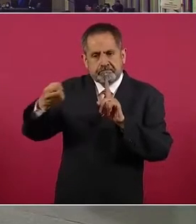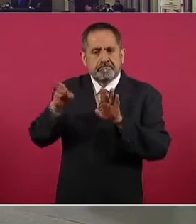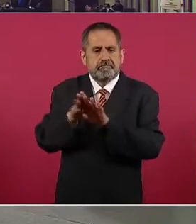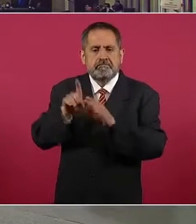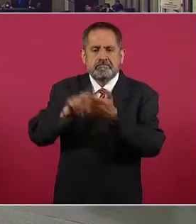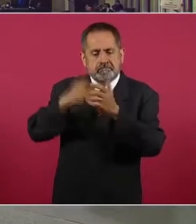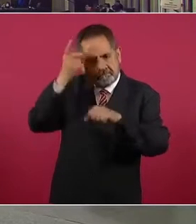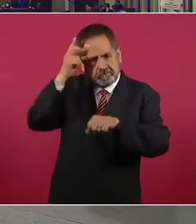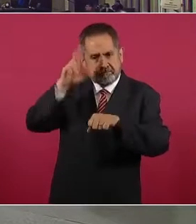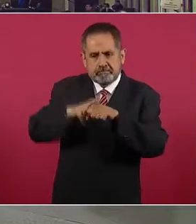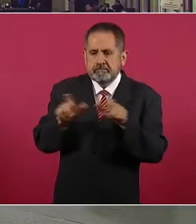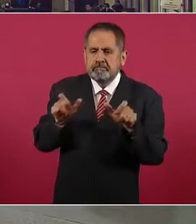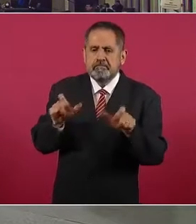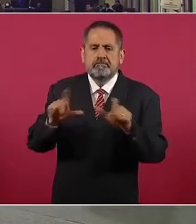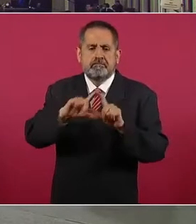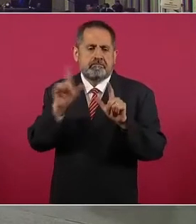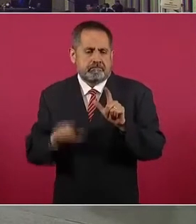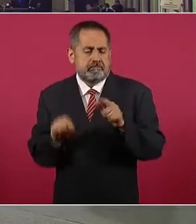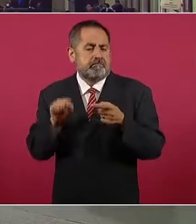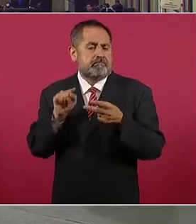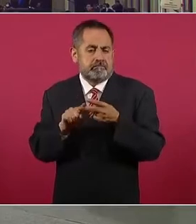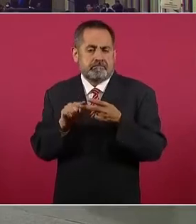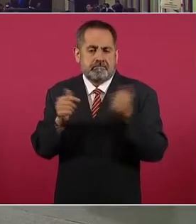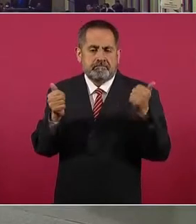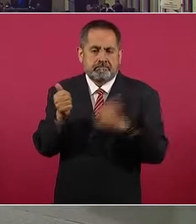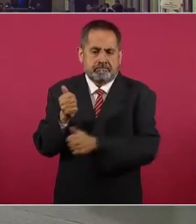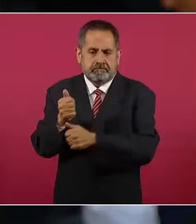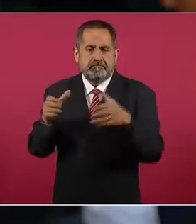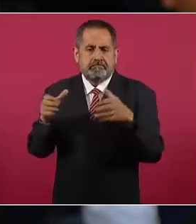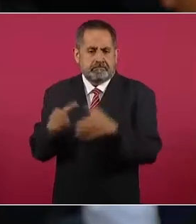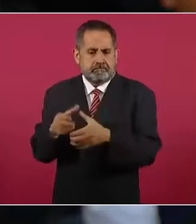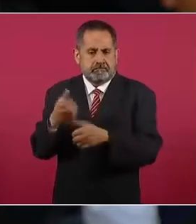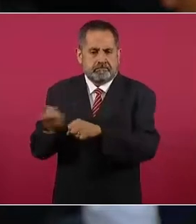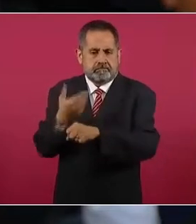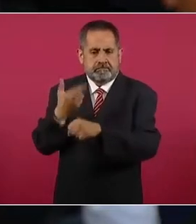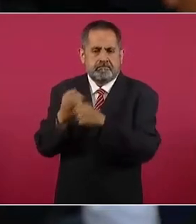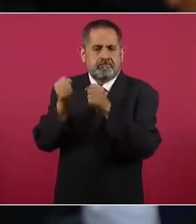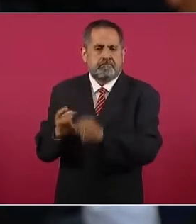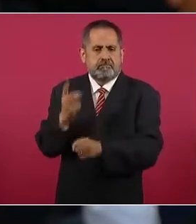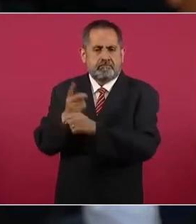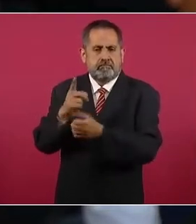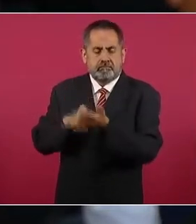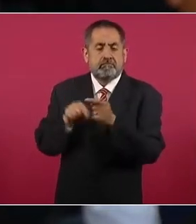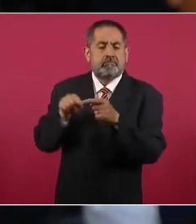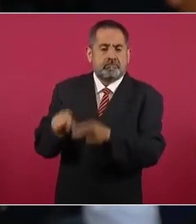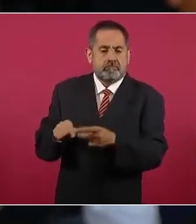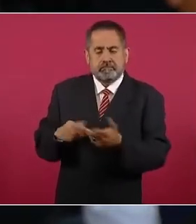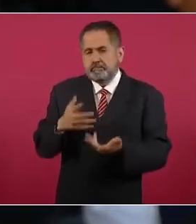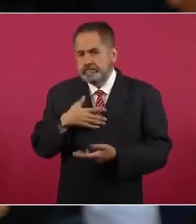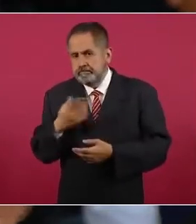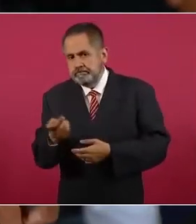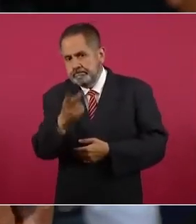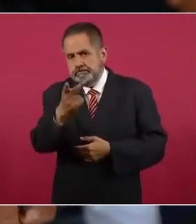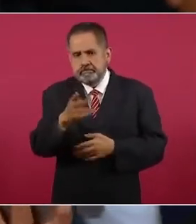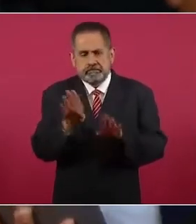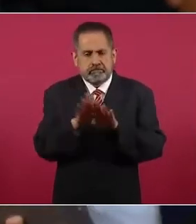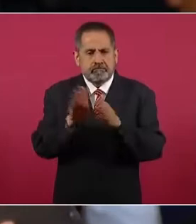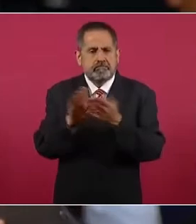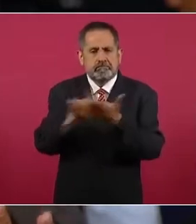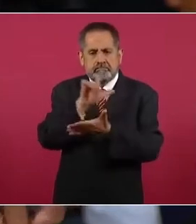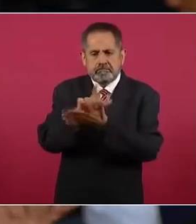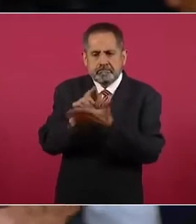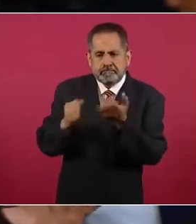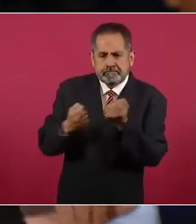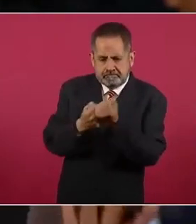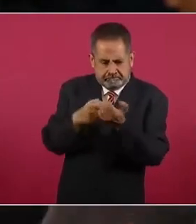dirección de la Guardia Nacional que estará adscrita a la Secretaría del Ramo de Seguridad Pública. Mi pregunta es cuál es el sustento jurídico